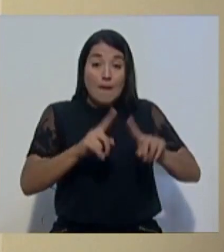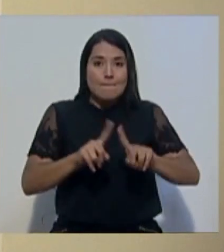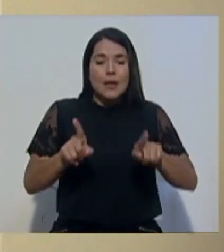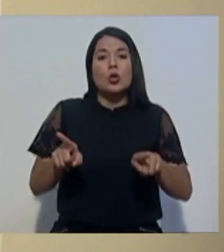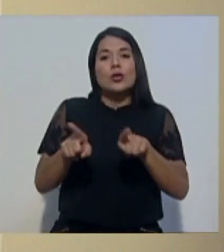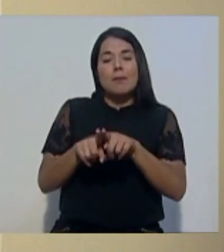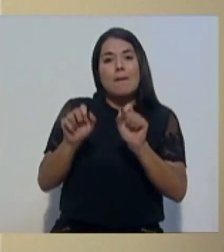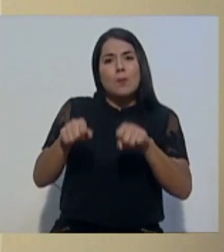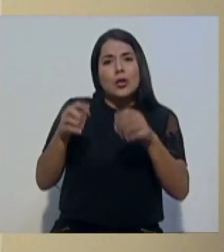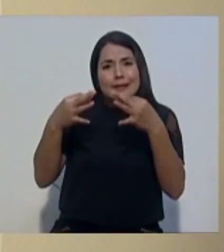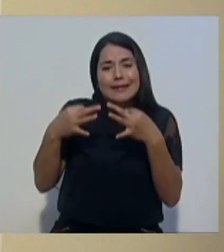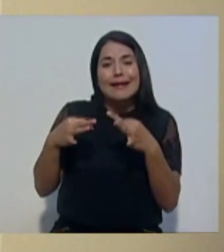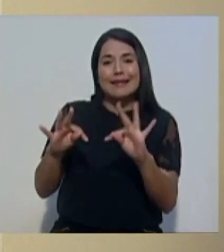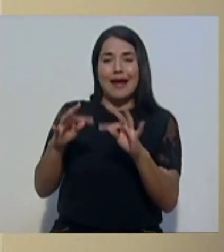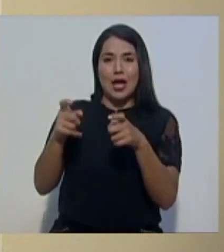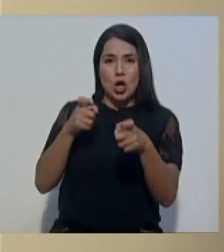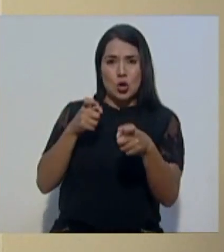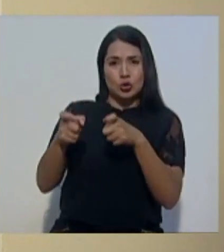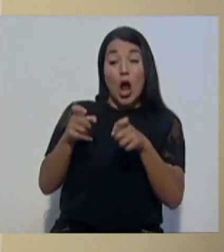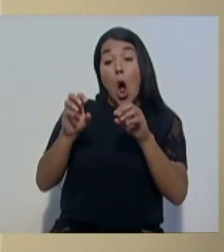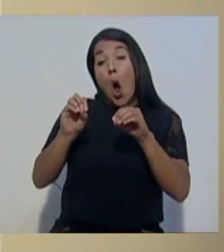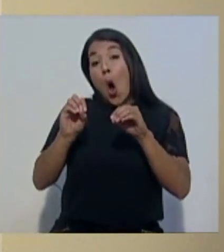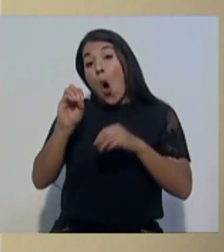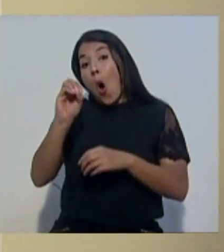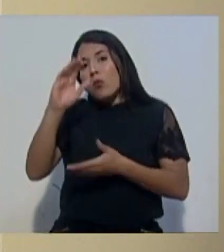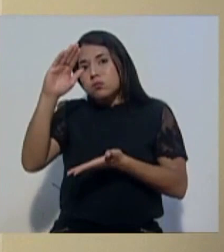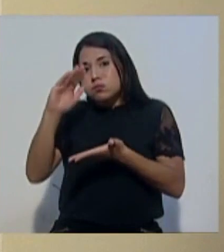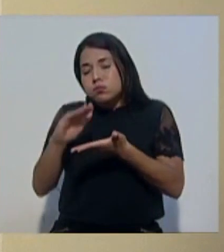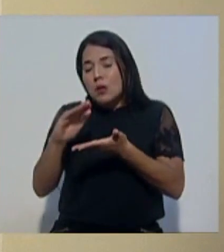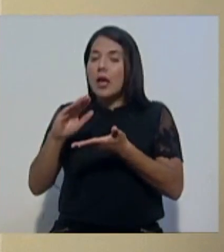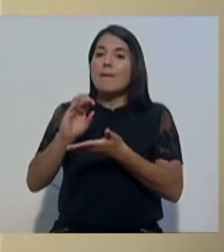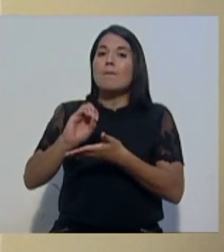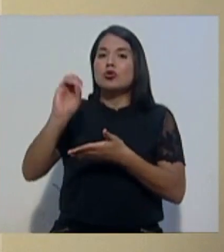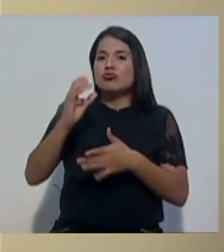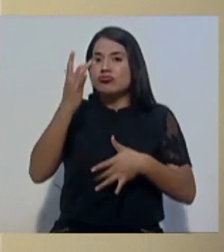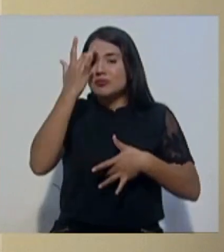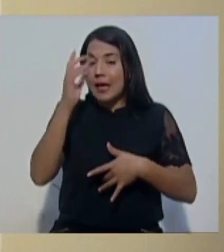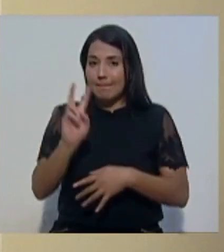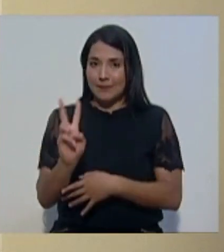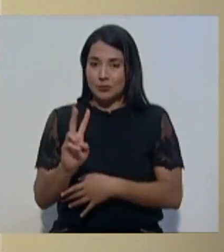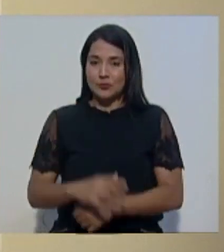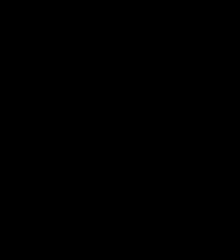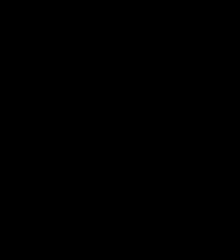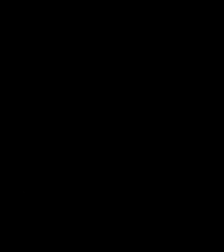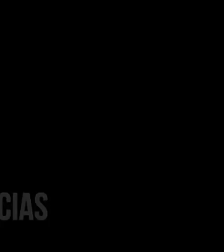sino tratar de contener o disminuir la tasa de contagio del virus.